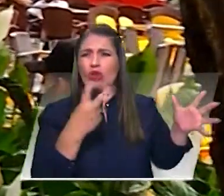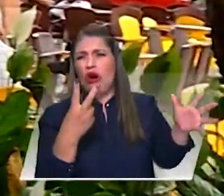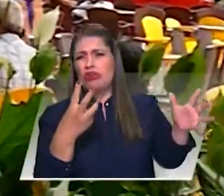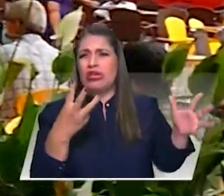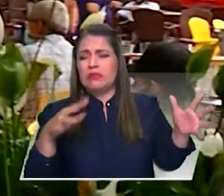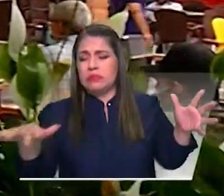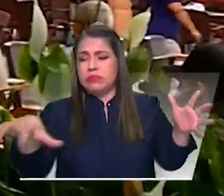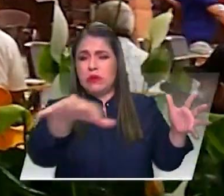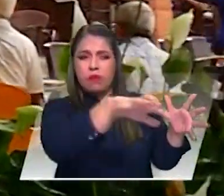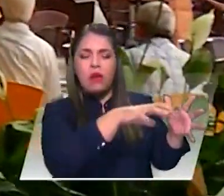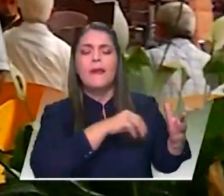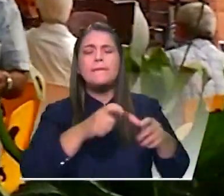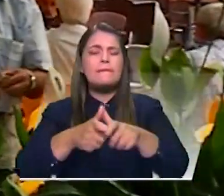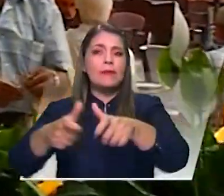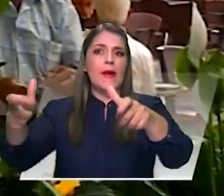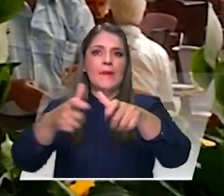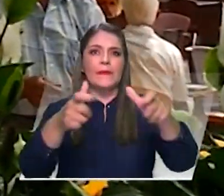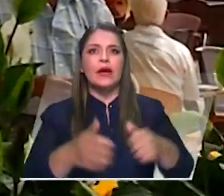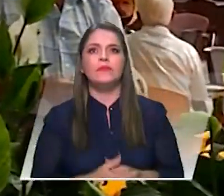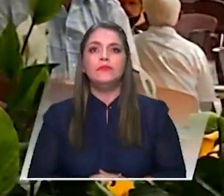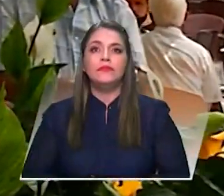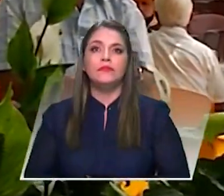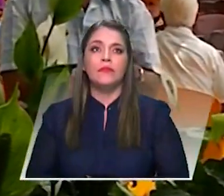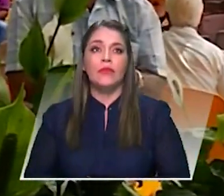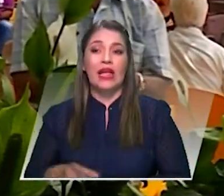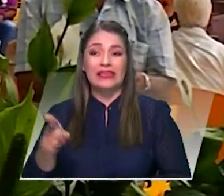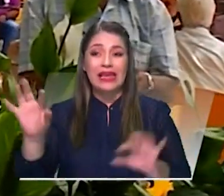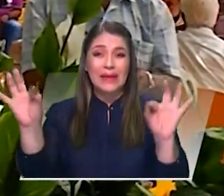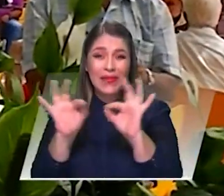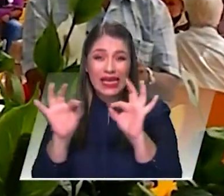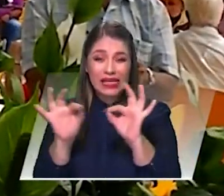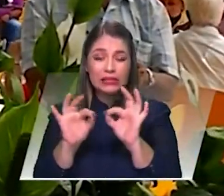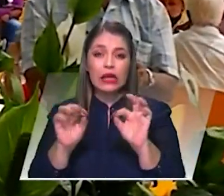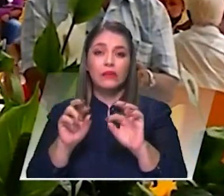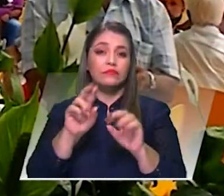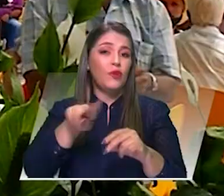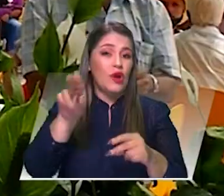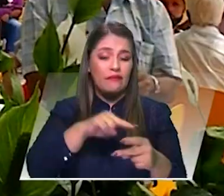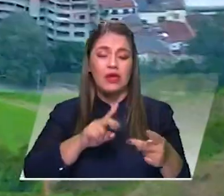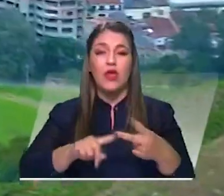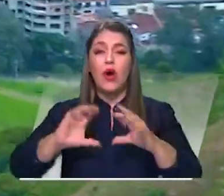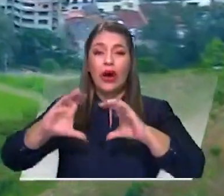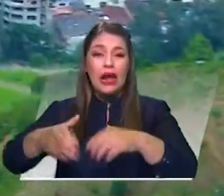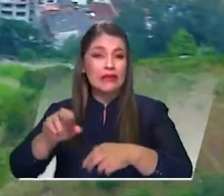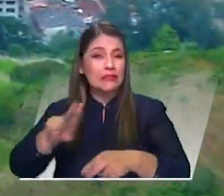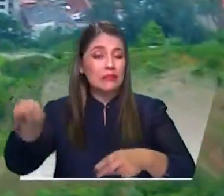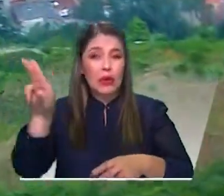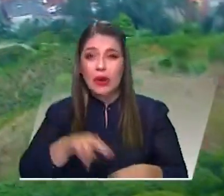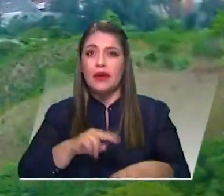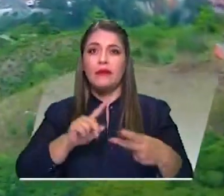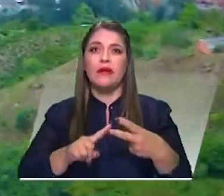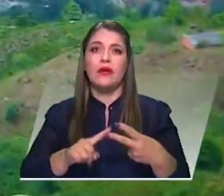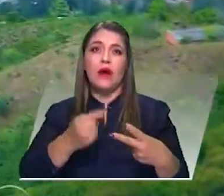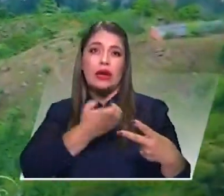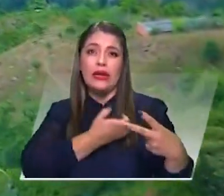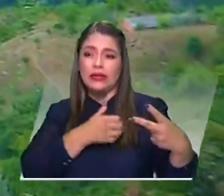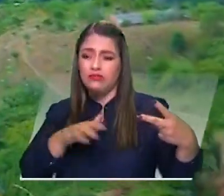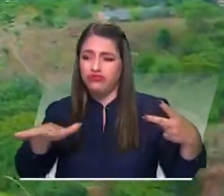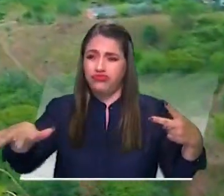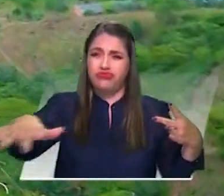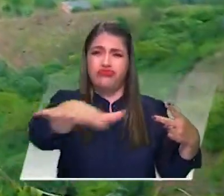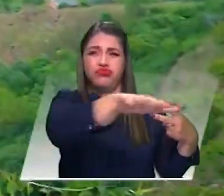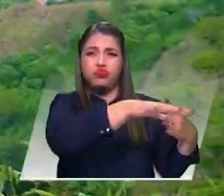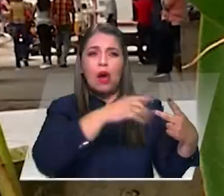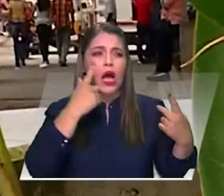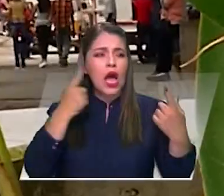virus, las autoridades suspendieron las ceremonias religiosas y las clases presenciales. El alcalde recorrió el corregimiento para